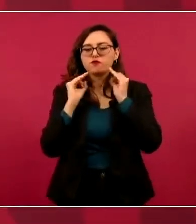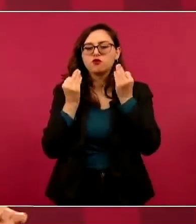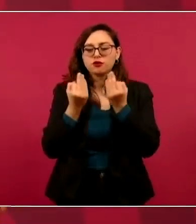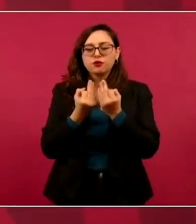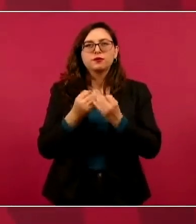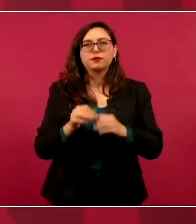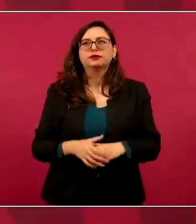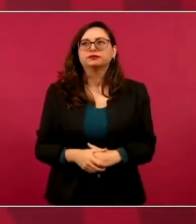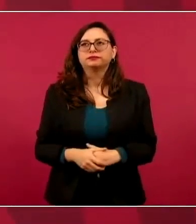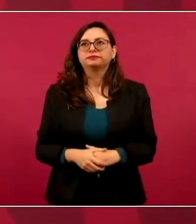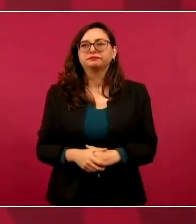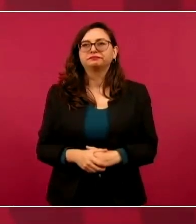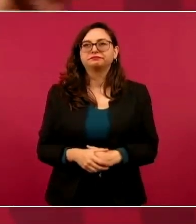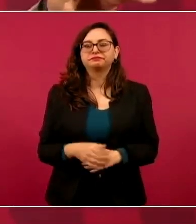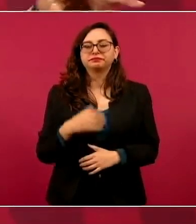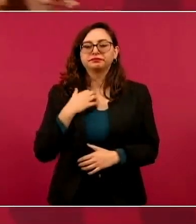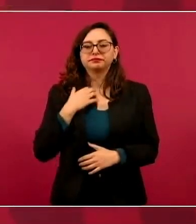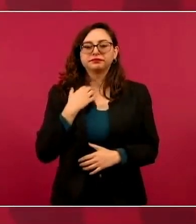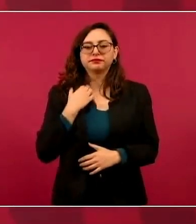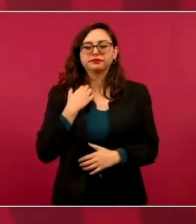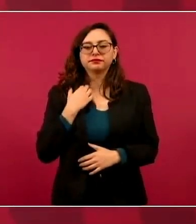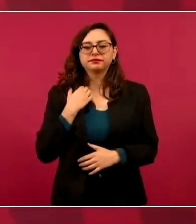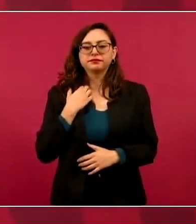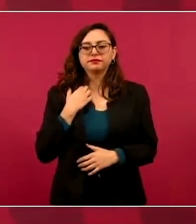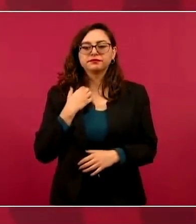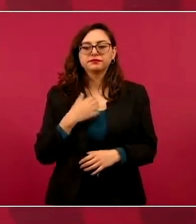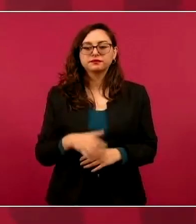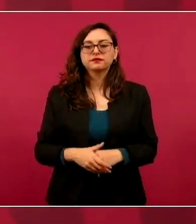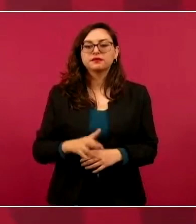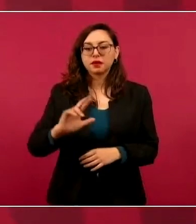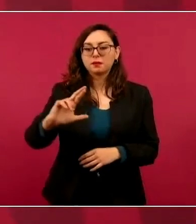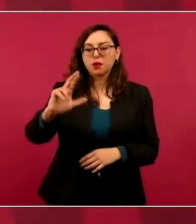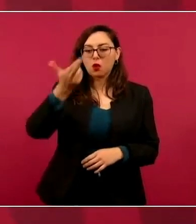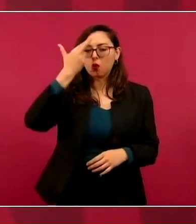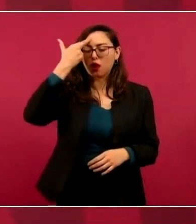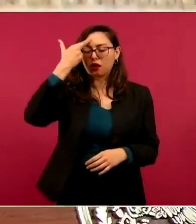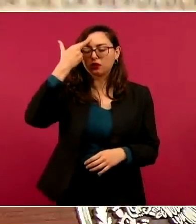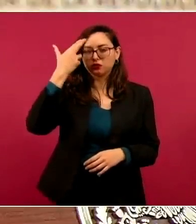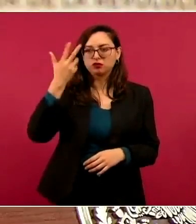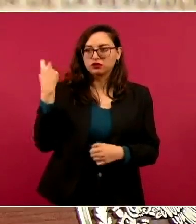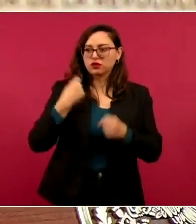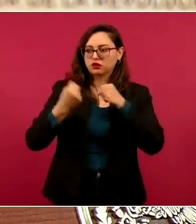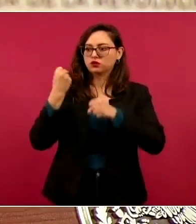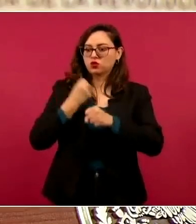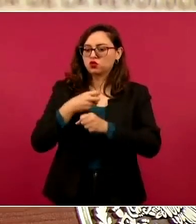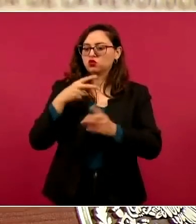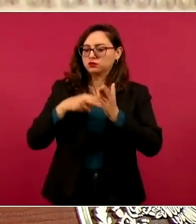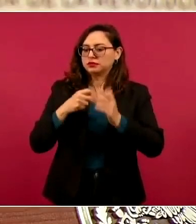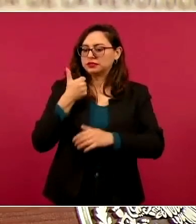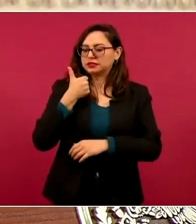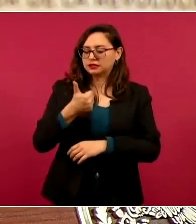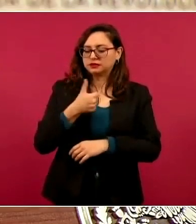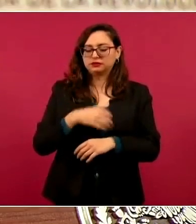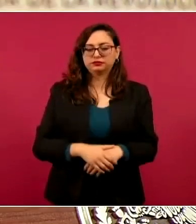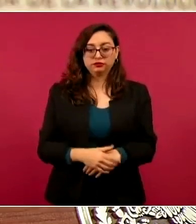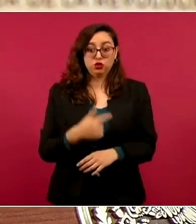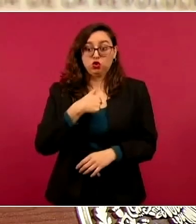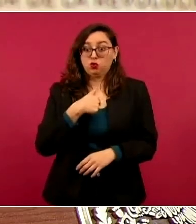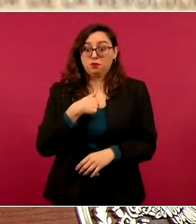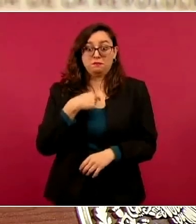recuerdo que estaba la campaña de que yo era un peligro para México,